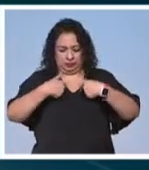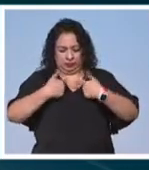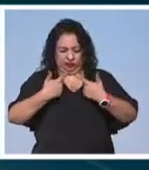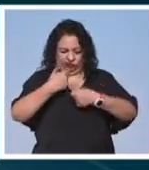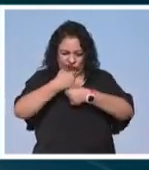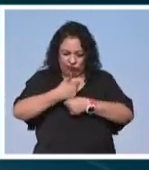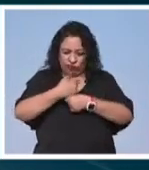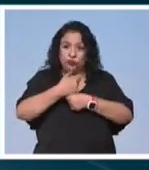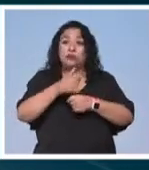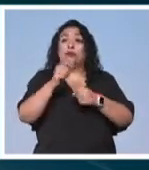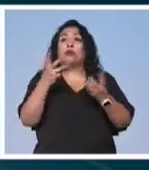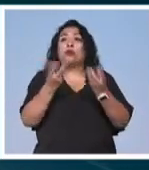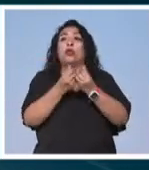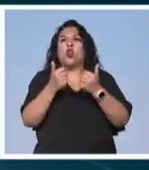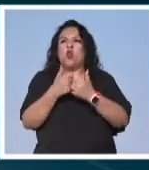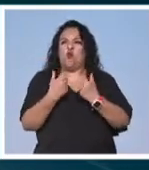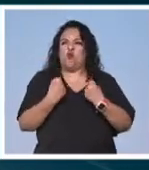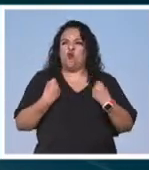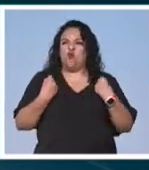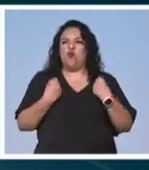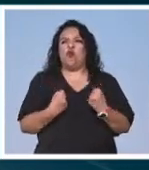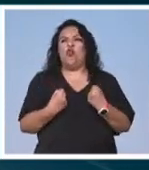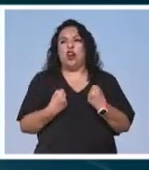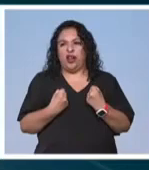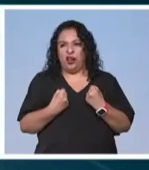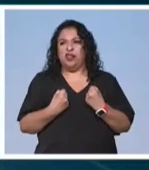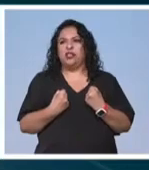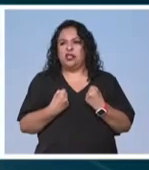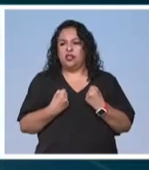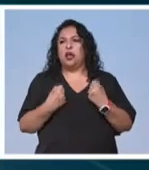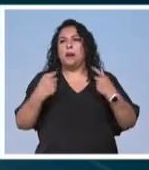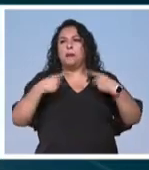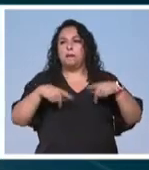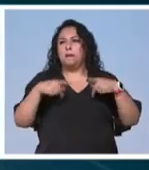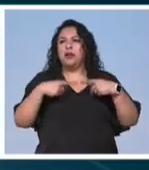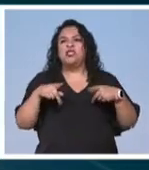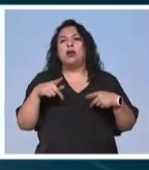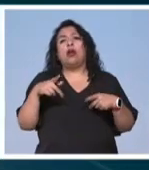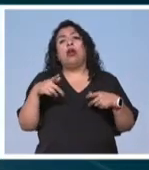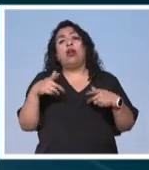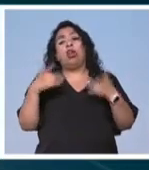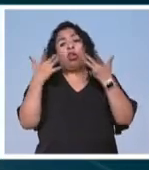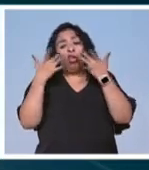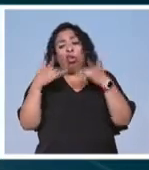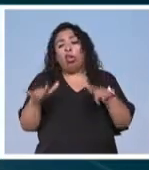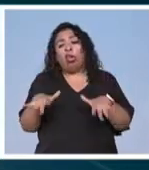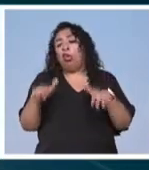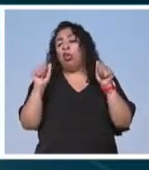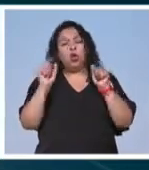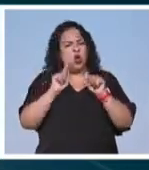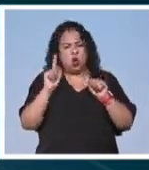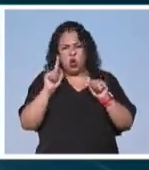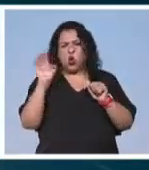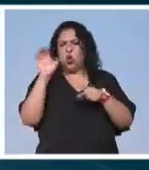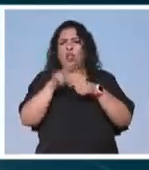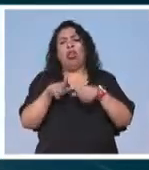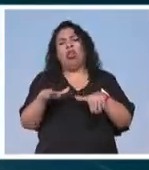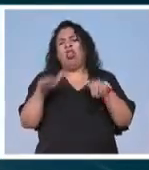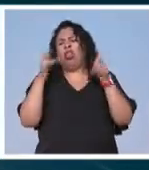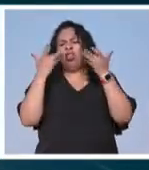sufrimiento pero acompañado de fortaleza de una persona que no se vence de una cultura que no se vence